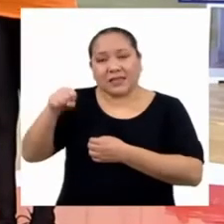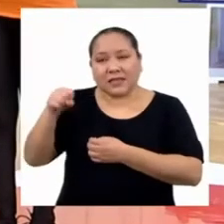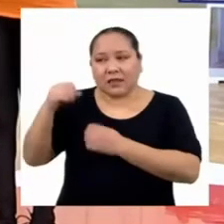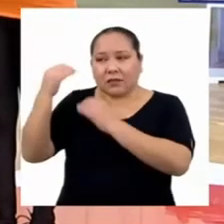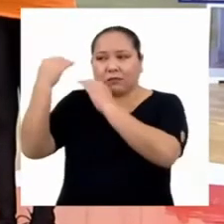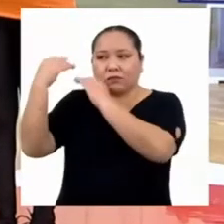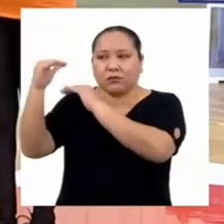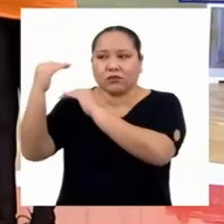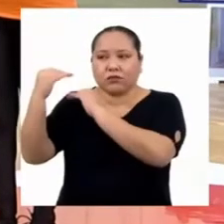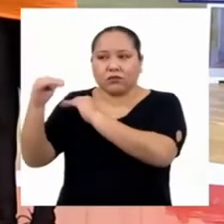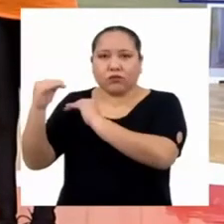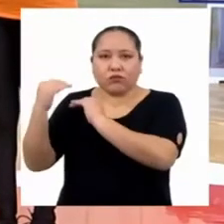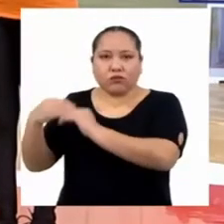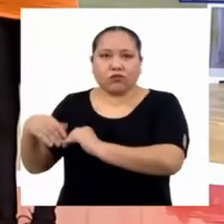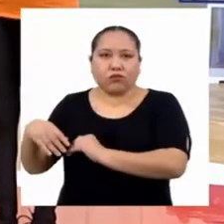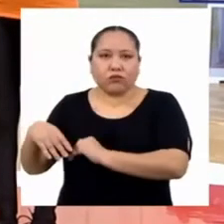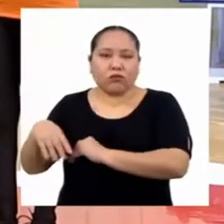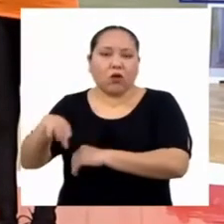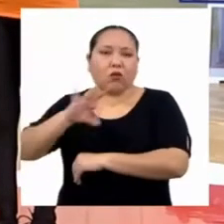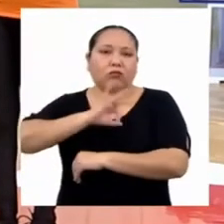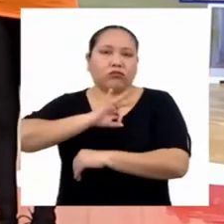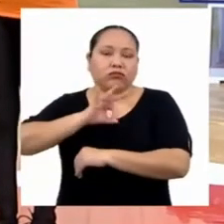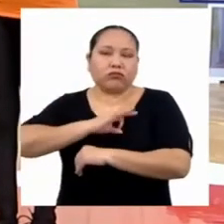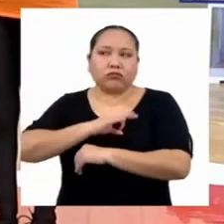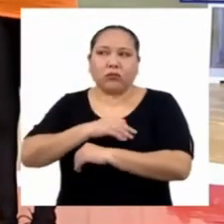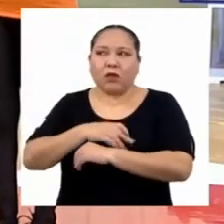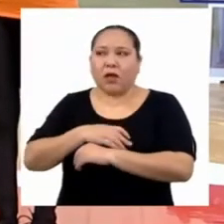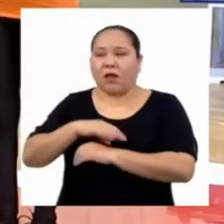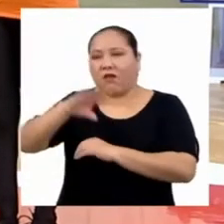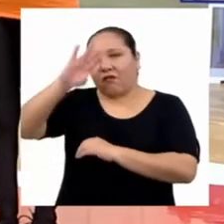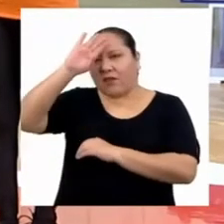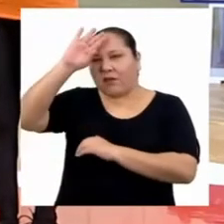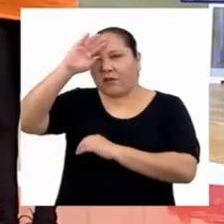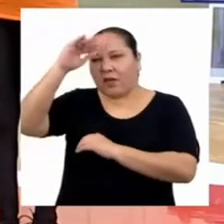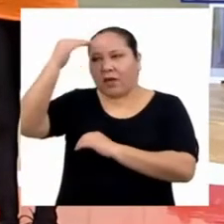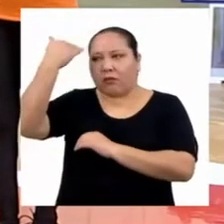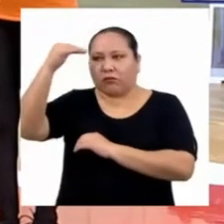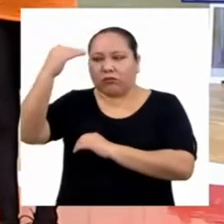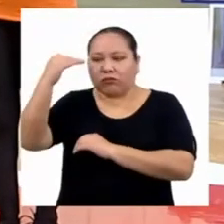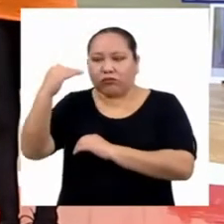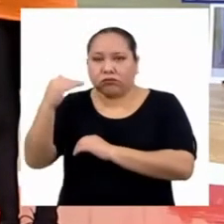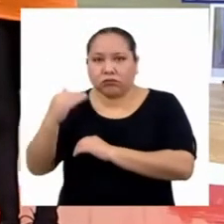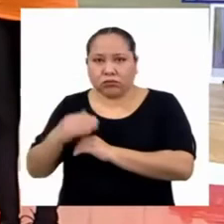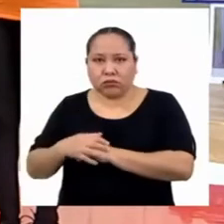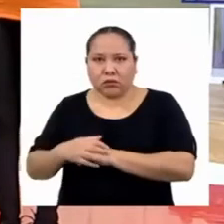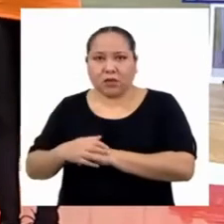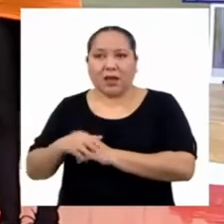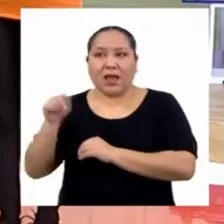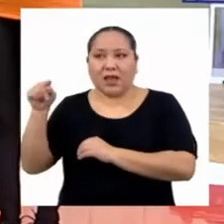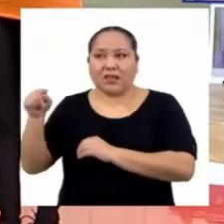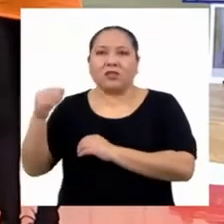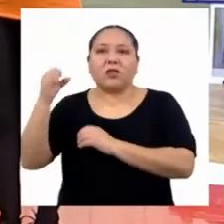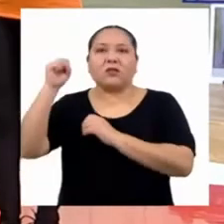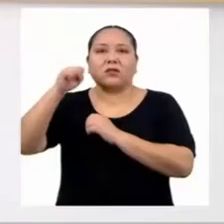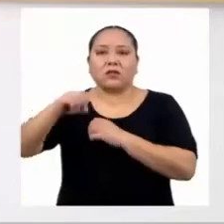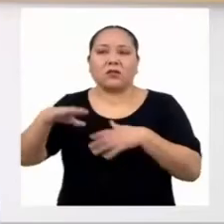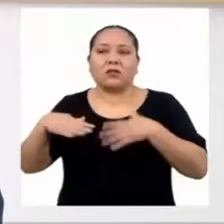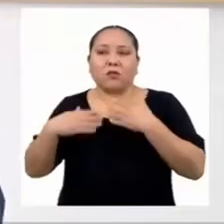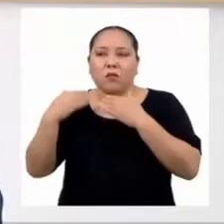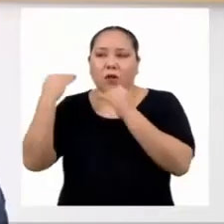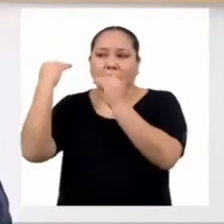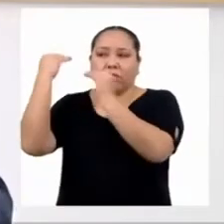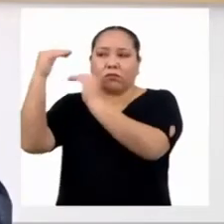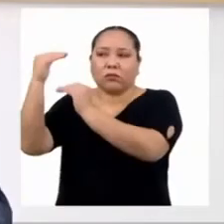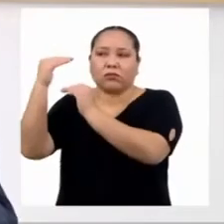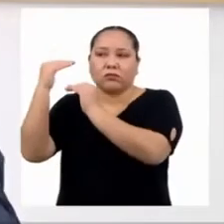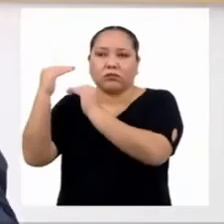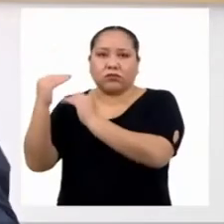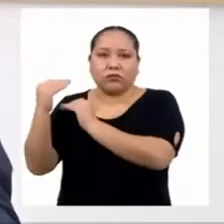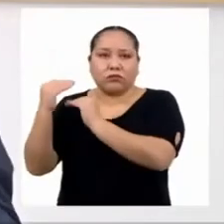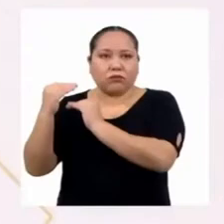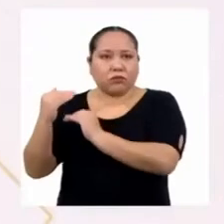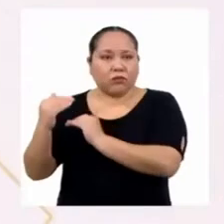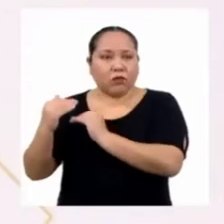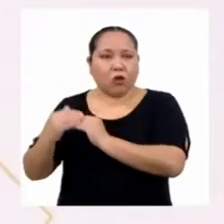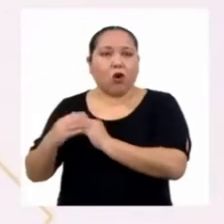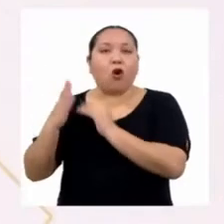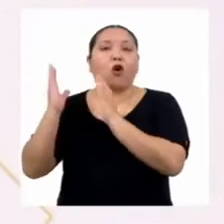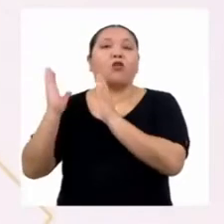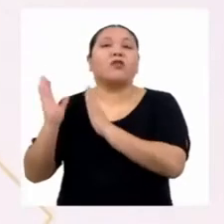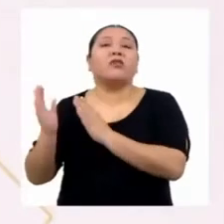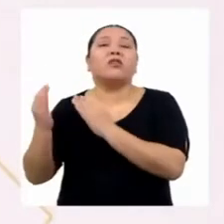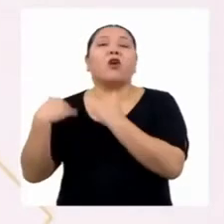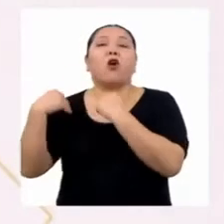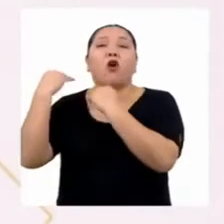competencia de fútbol, gravedad de una enfermedad. Son variables que se pueden ordenar entre sí. Muy buena explicación, Yanira.